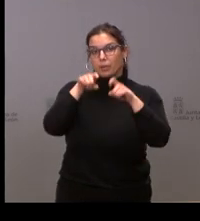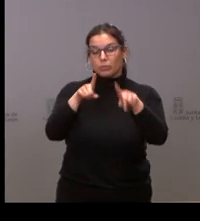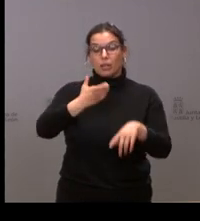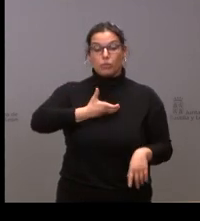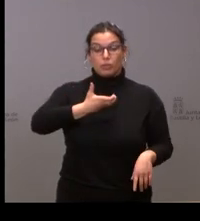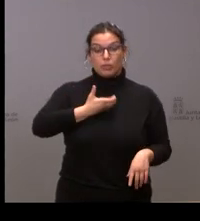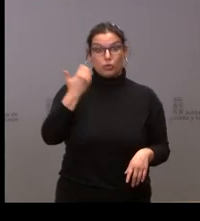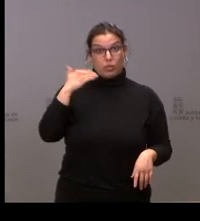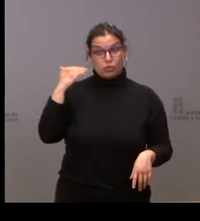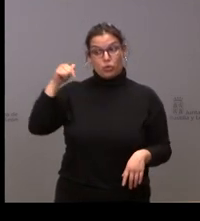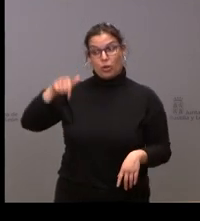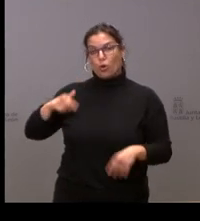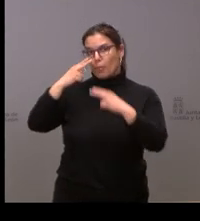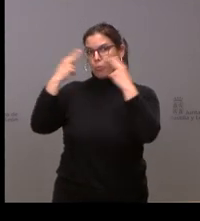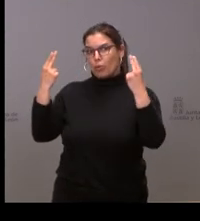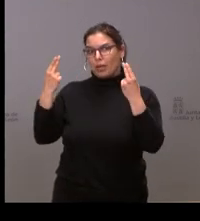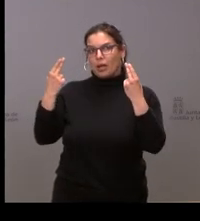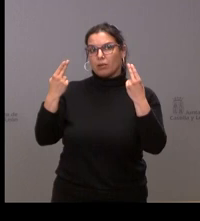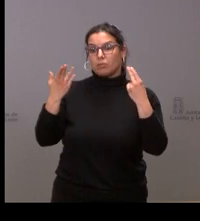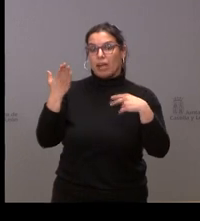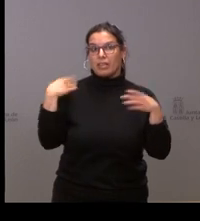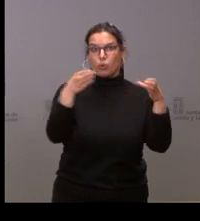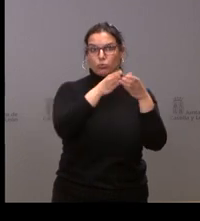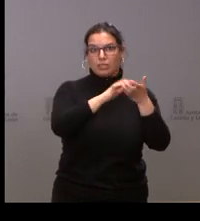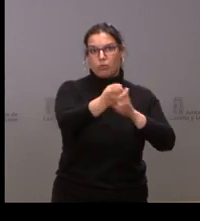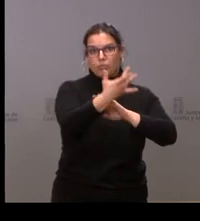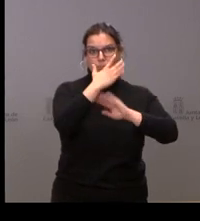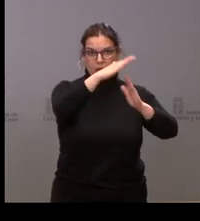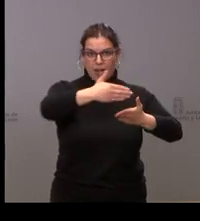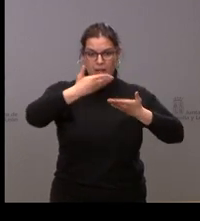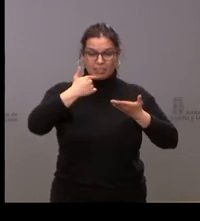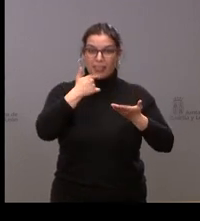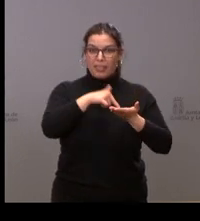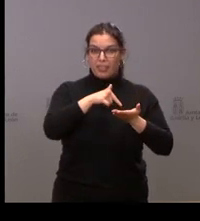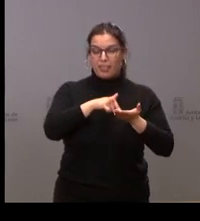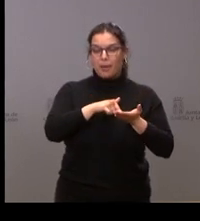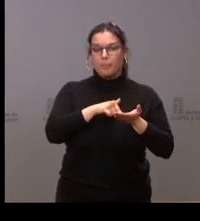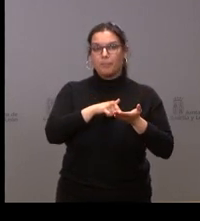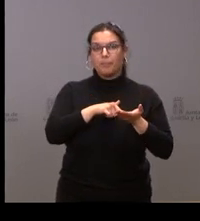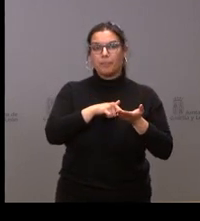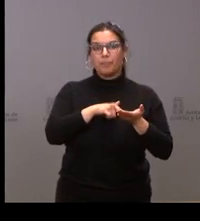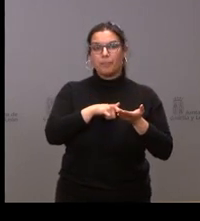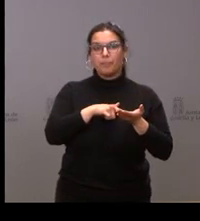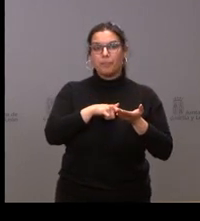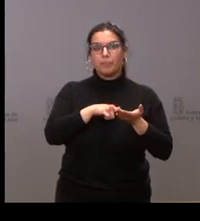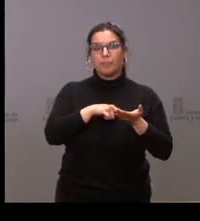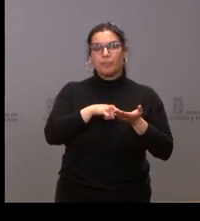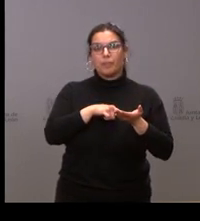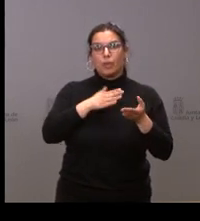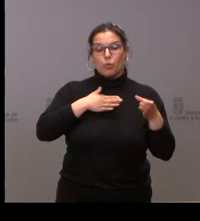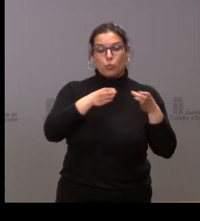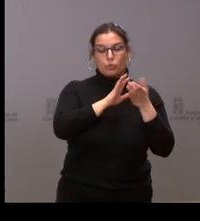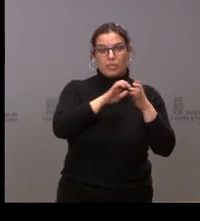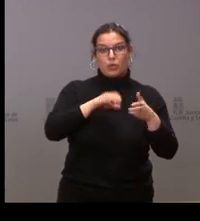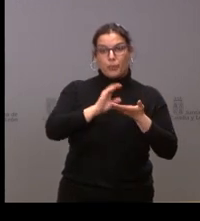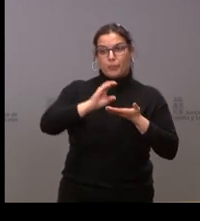hecho pública hoy una carta que llegó ayer desde la Junta de Castilla y León en la que se decía que se limita la aportación que la Junta va